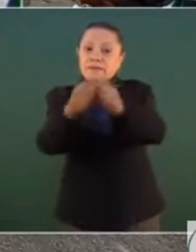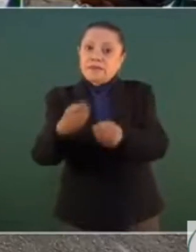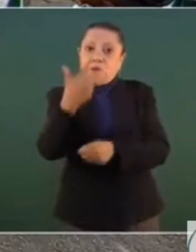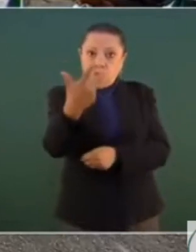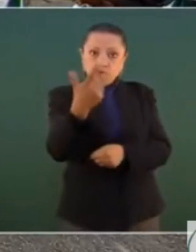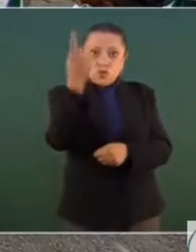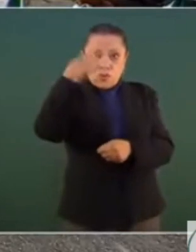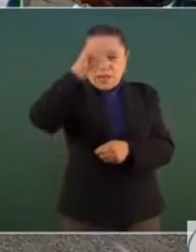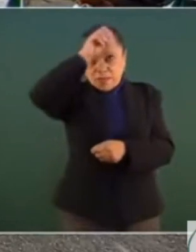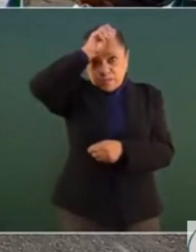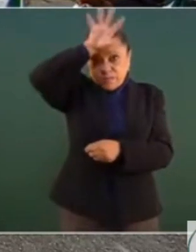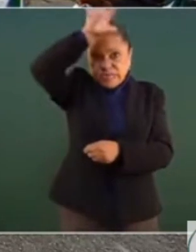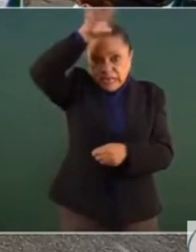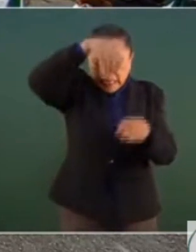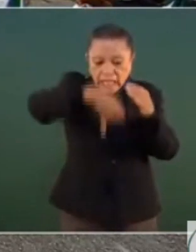minería,